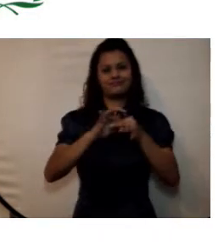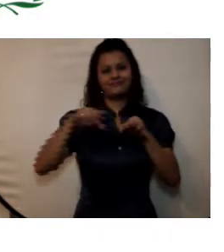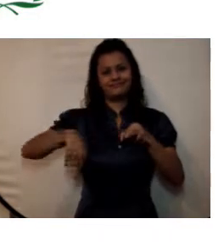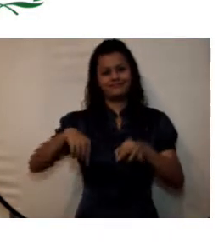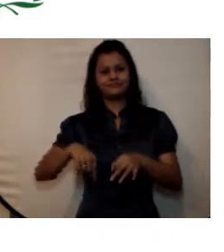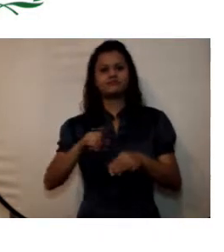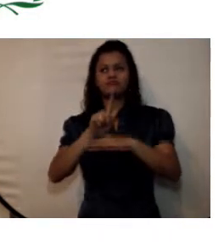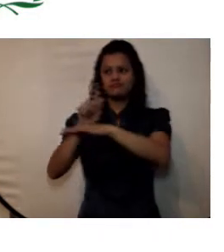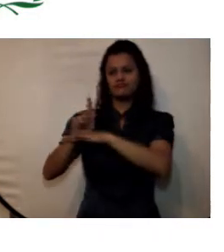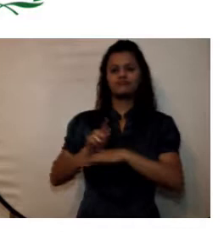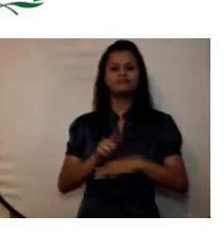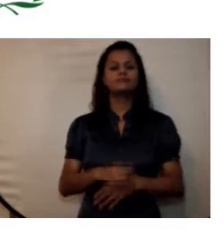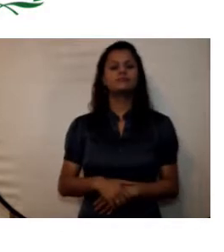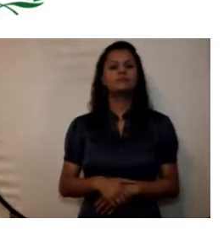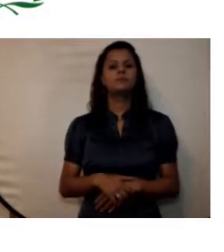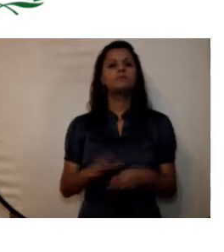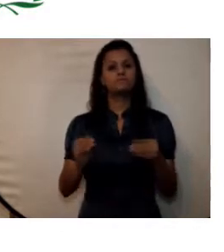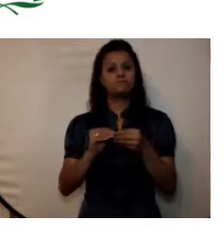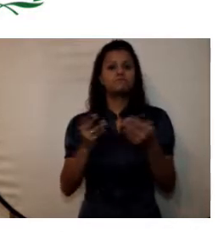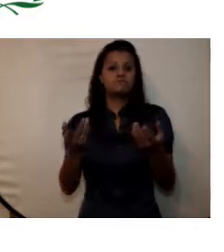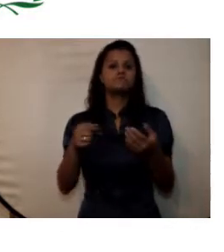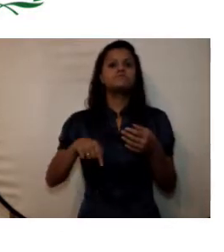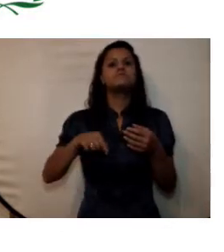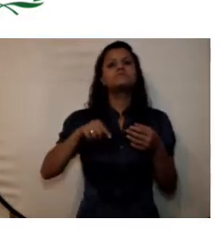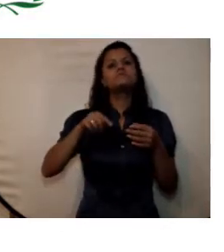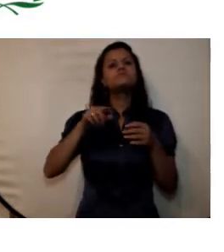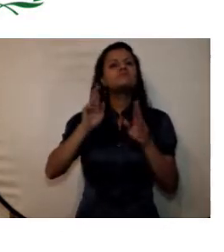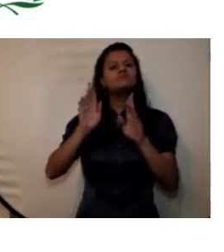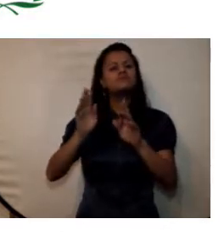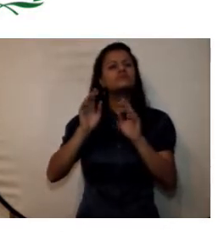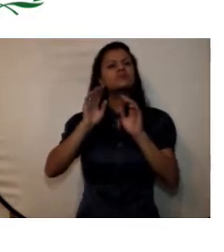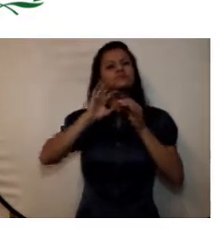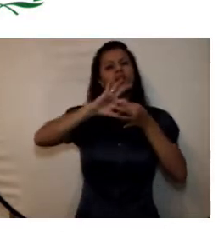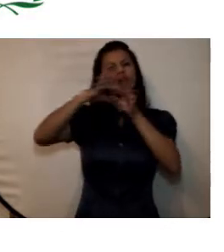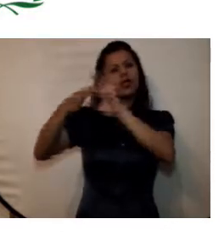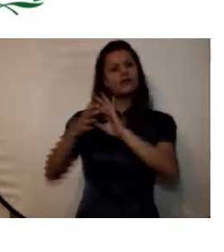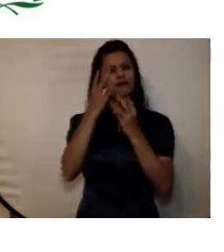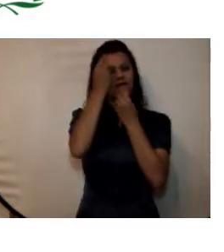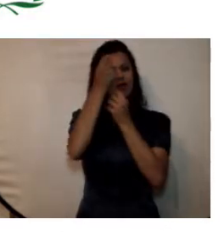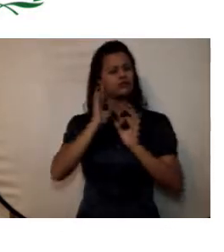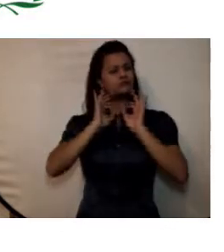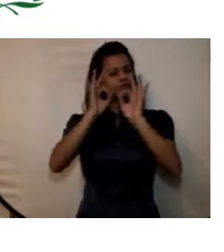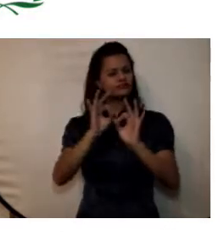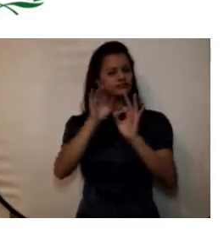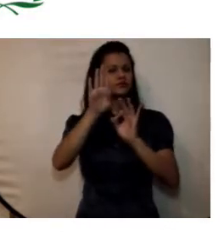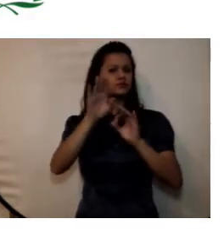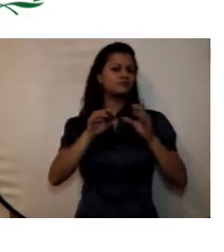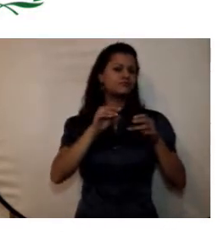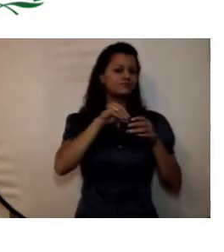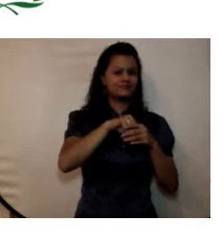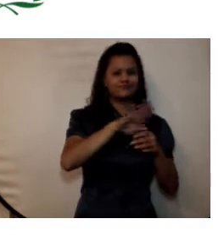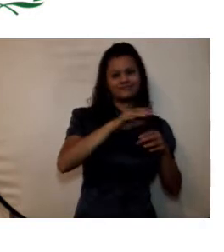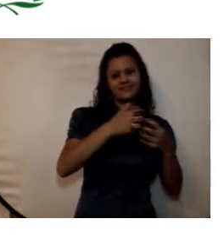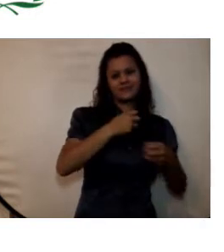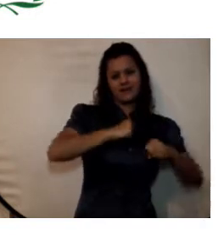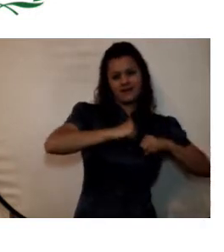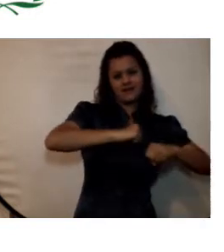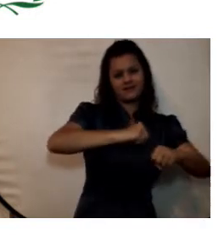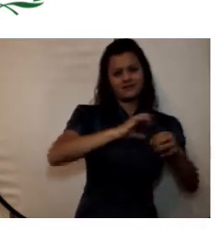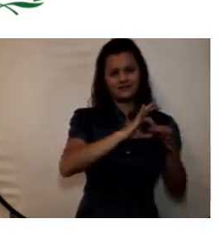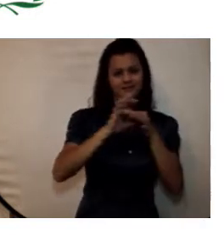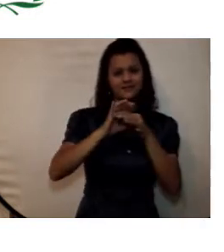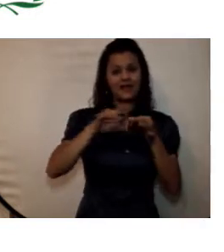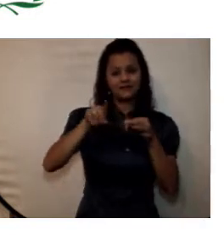contamos también con una cadena de valor este es un ejercicio que viene derivado del sistema de gestión de calidad y es lo que nos permite identificar de una otra forma cuáles son las